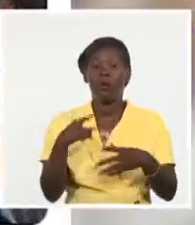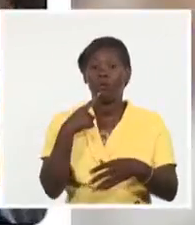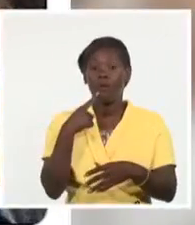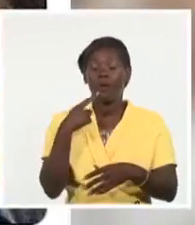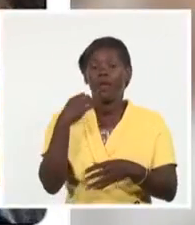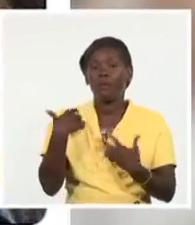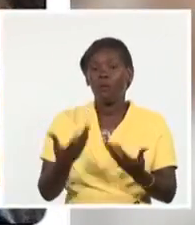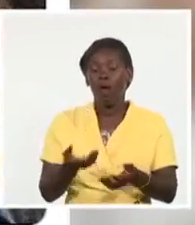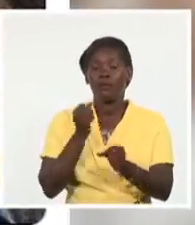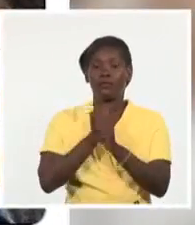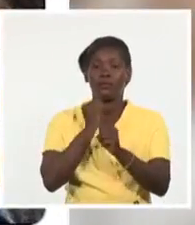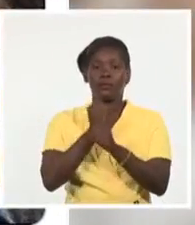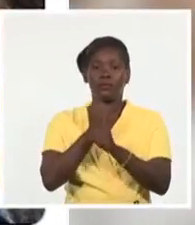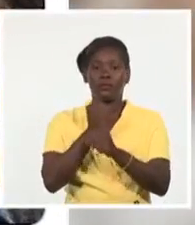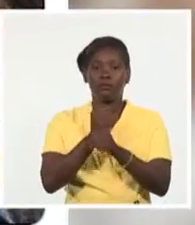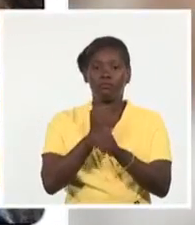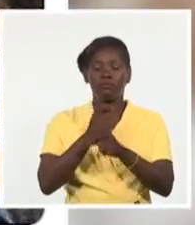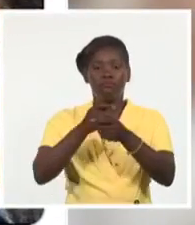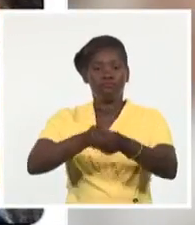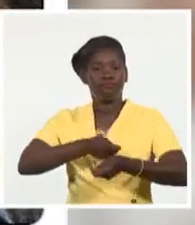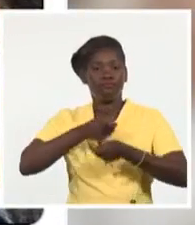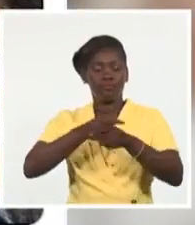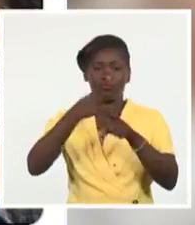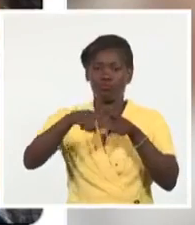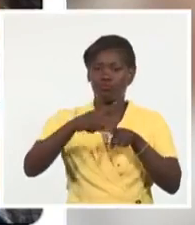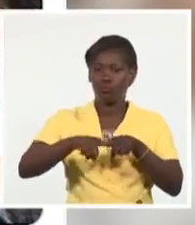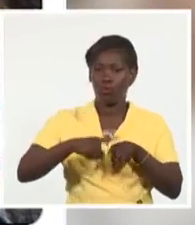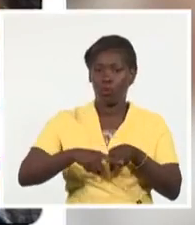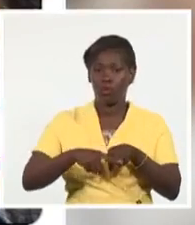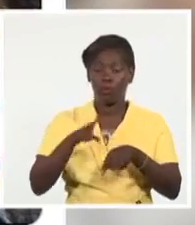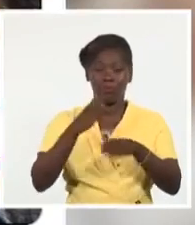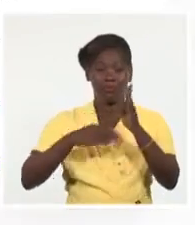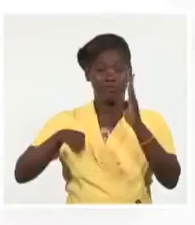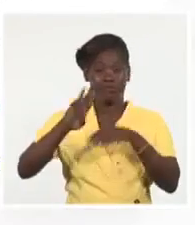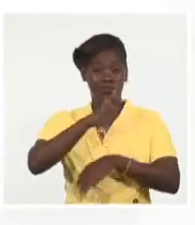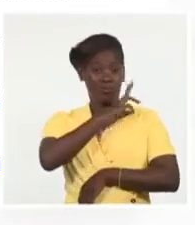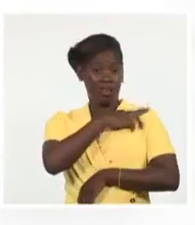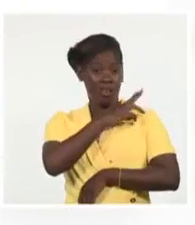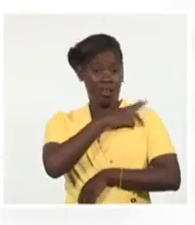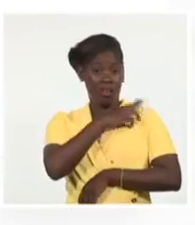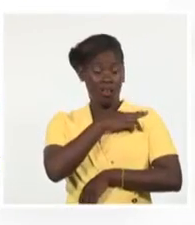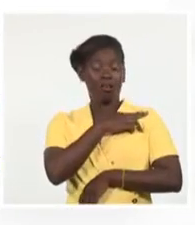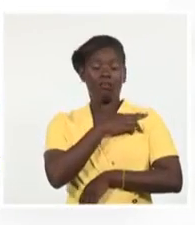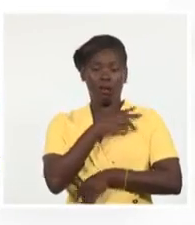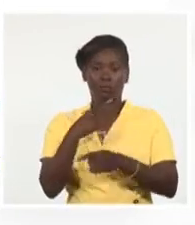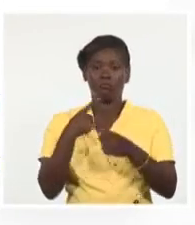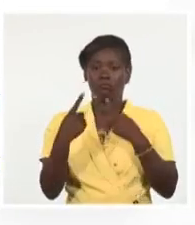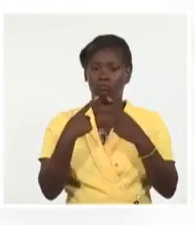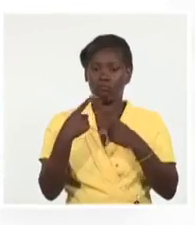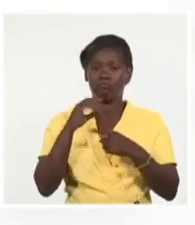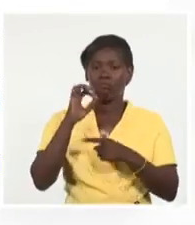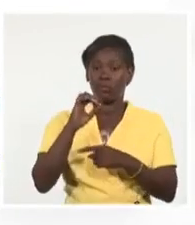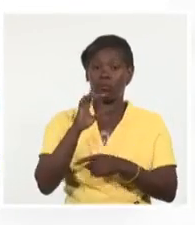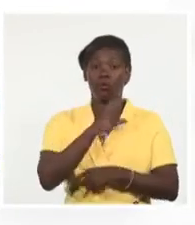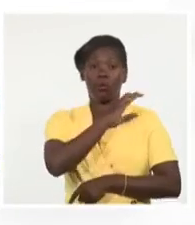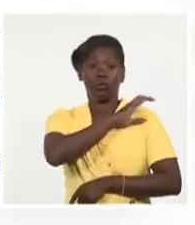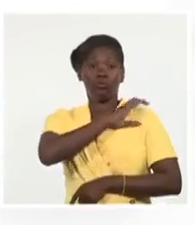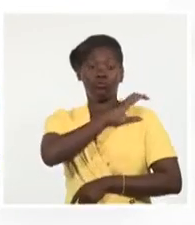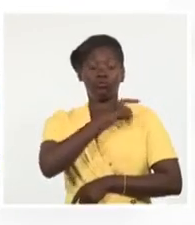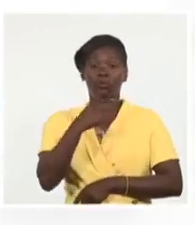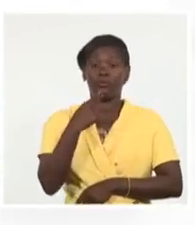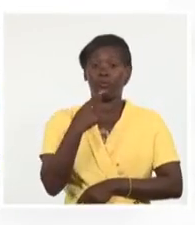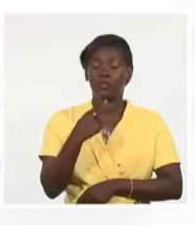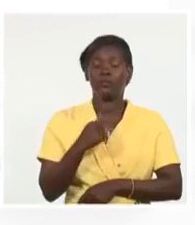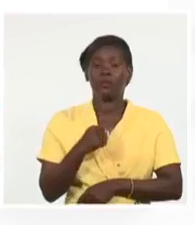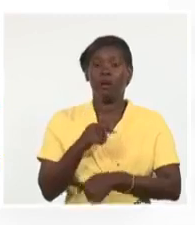y otras esferas. Durante el encuentro, la viceministra primera de Comercio Exterior y la Inversión Extranjera, Ana Teresita González,